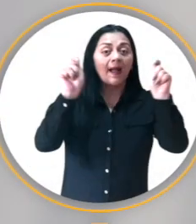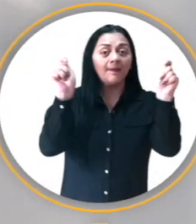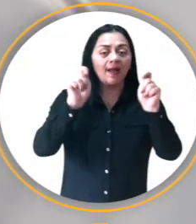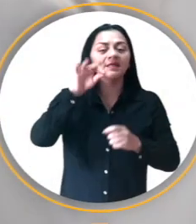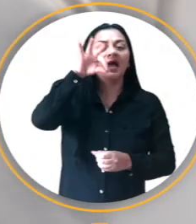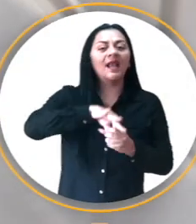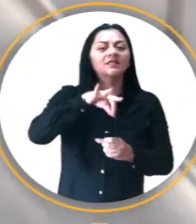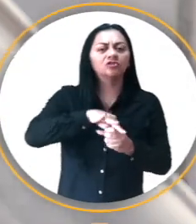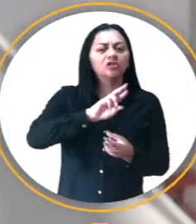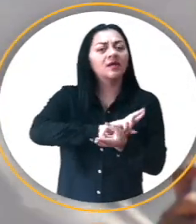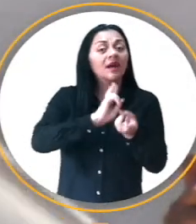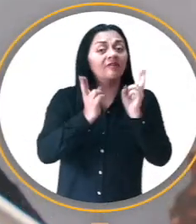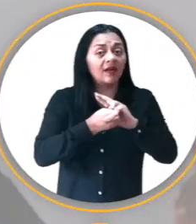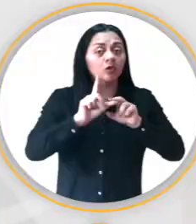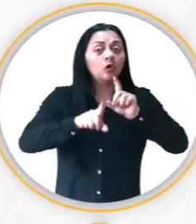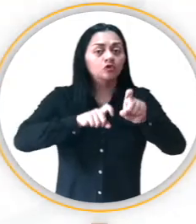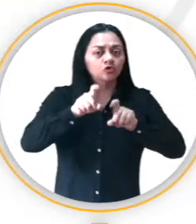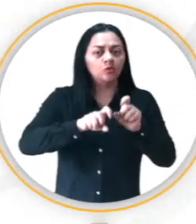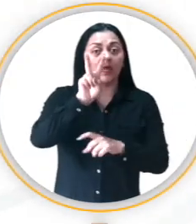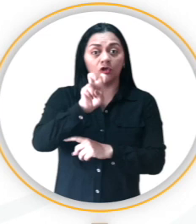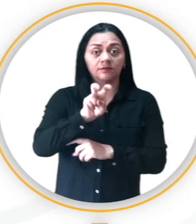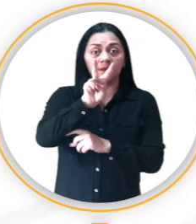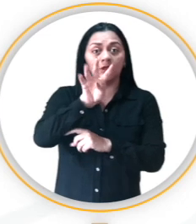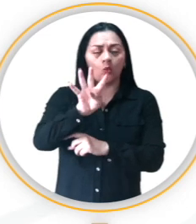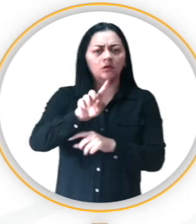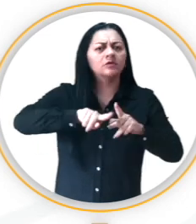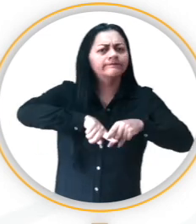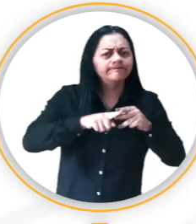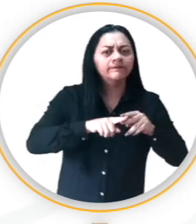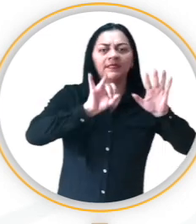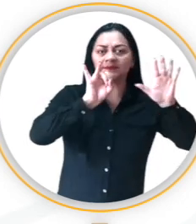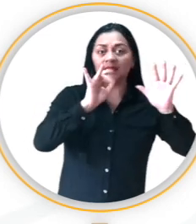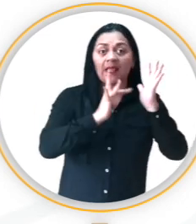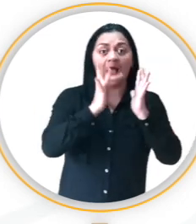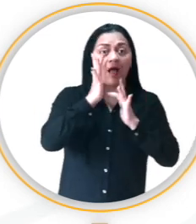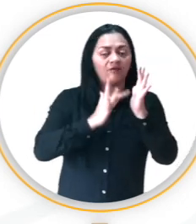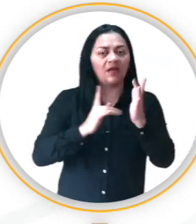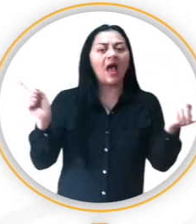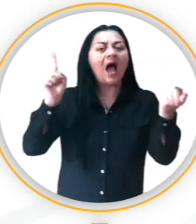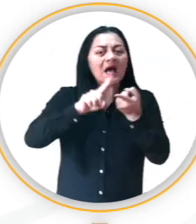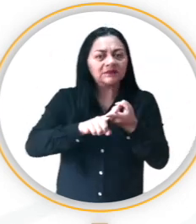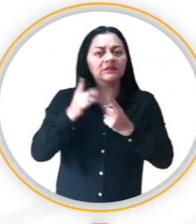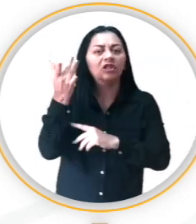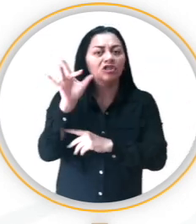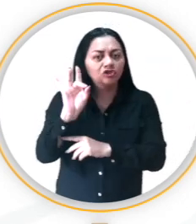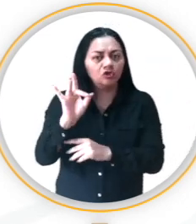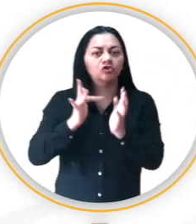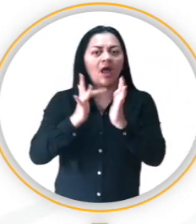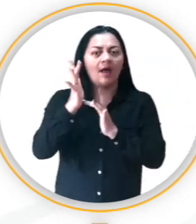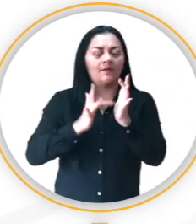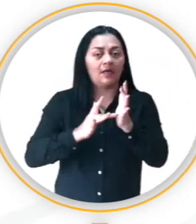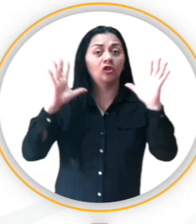La campaña electoral para el referéndum y consulta popular 2024 inicia este 7 de abril y se extiende hasta las 23 horas 59